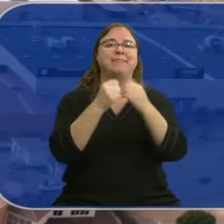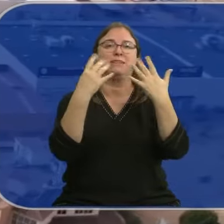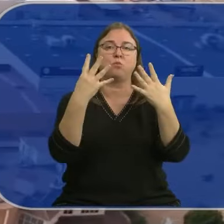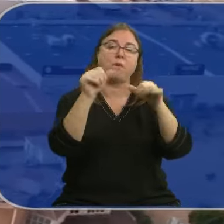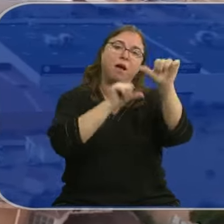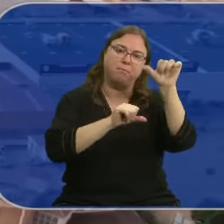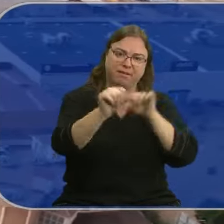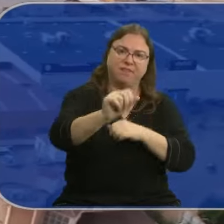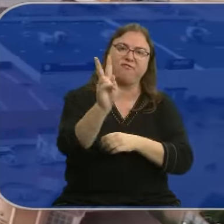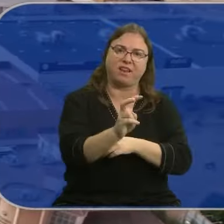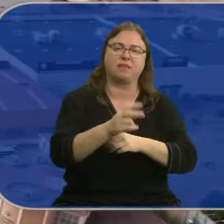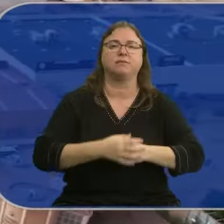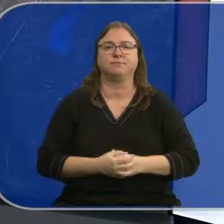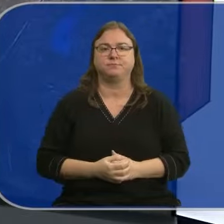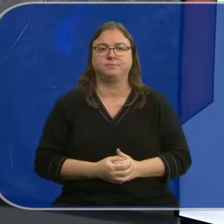octubre.